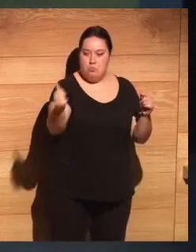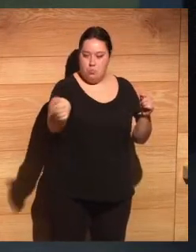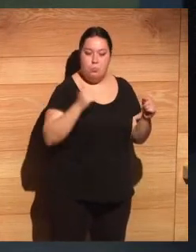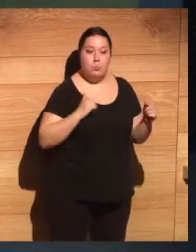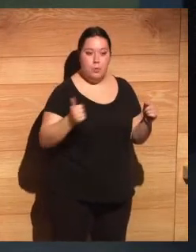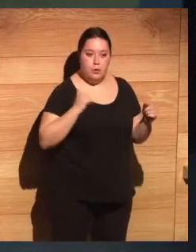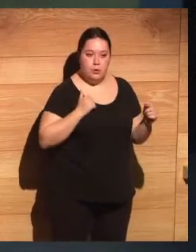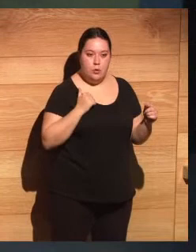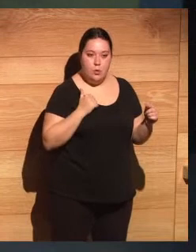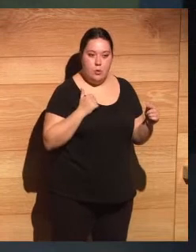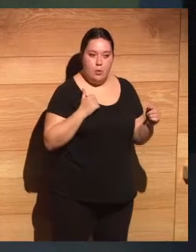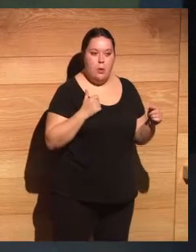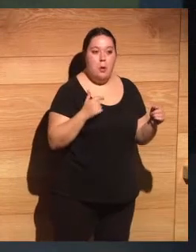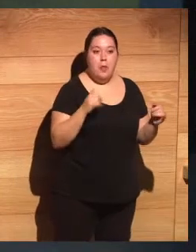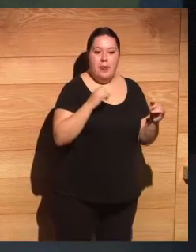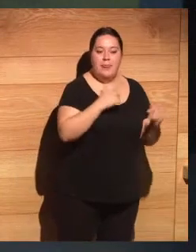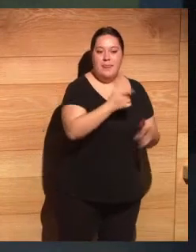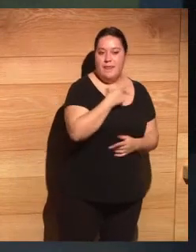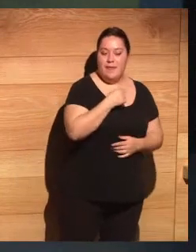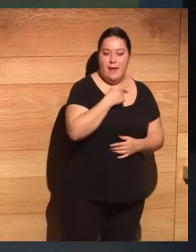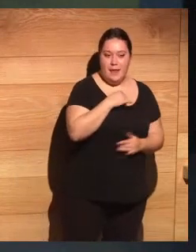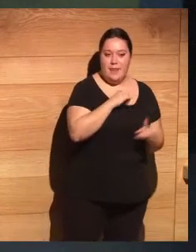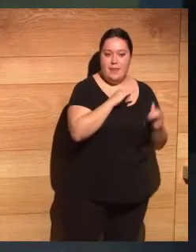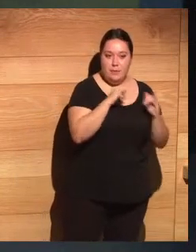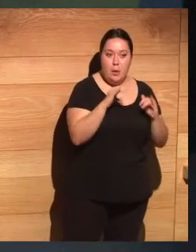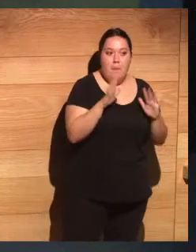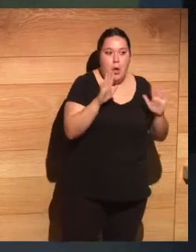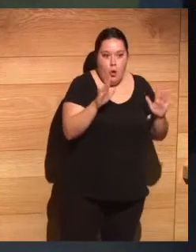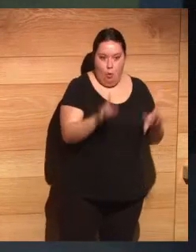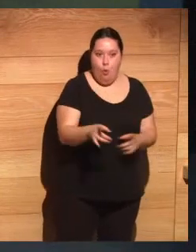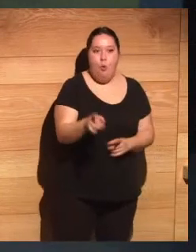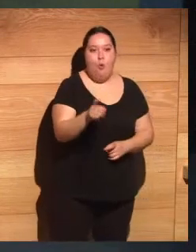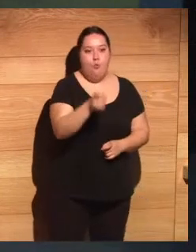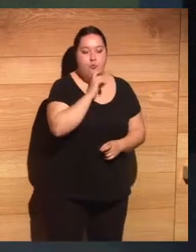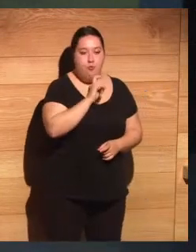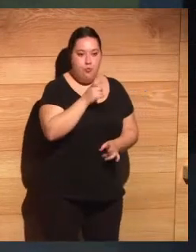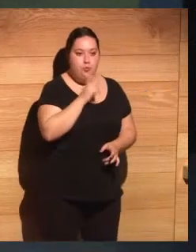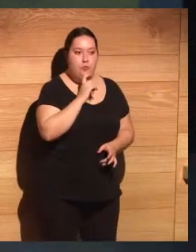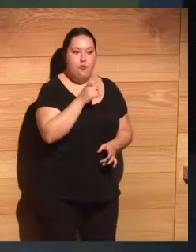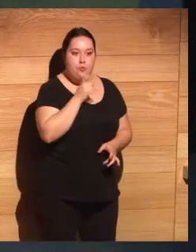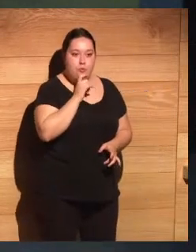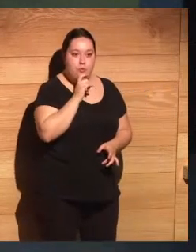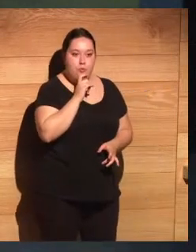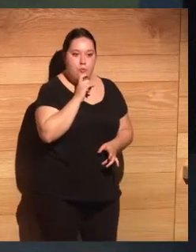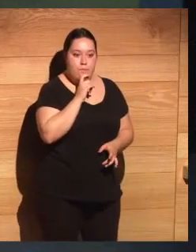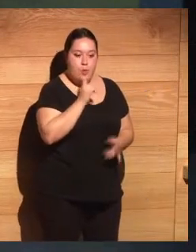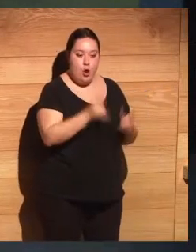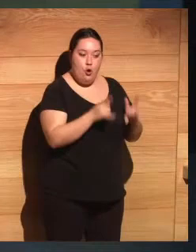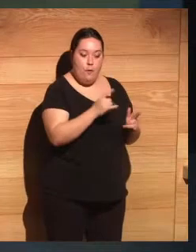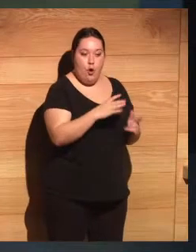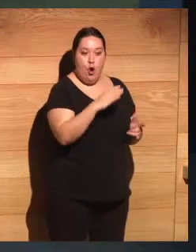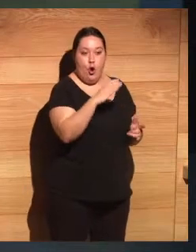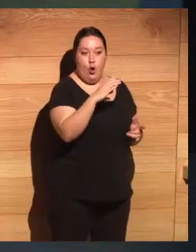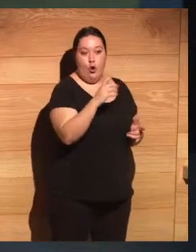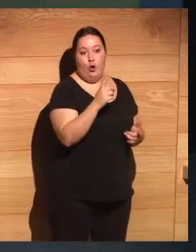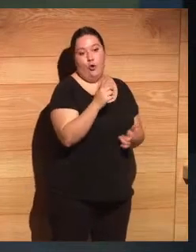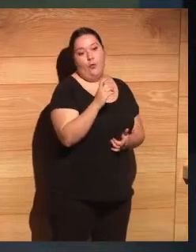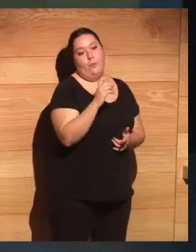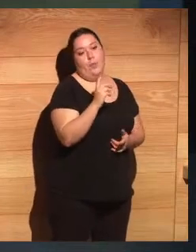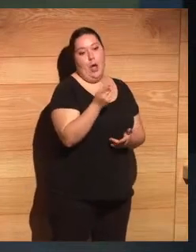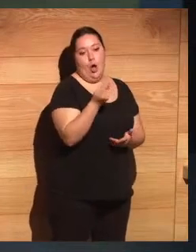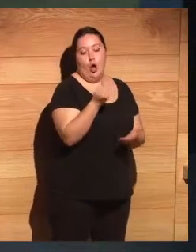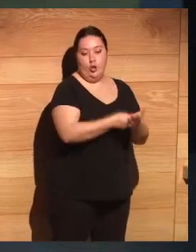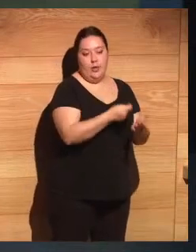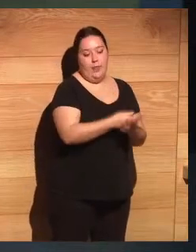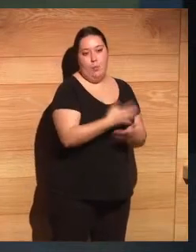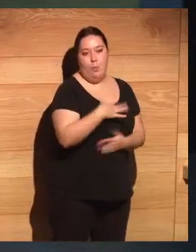divertidísimos, pero al mismo tiempo, qué difíciles son, madre mía. Que cotice los robots es maravilloso, lo decimos, pero la